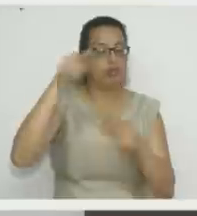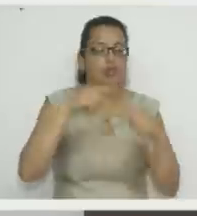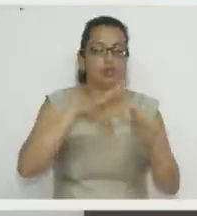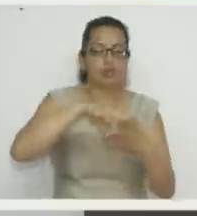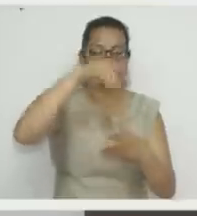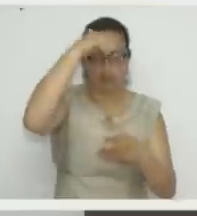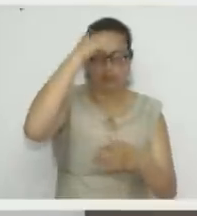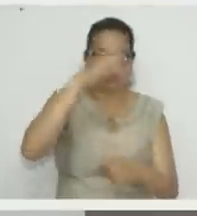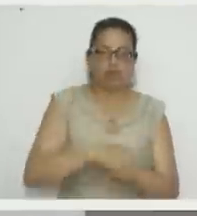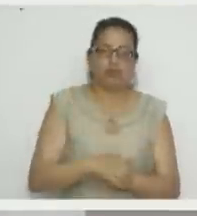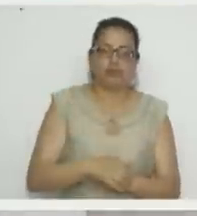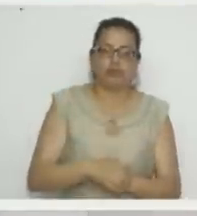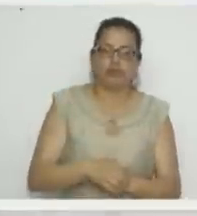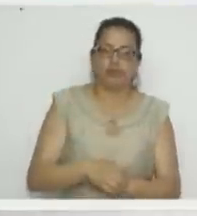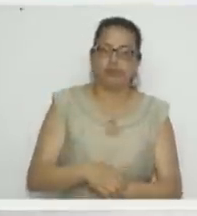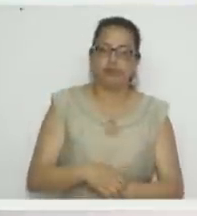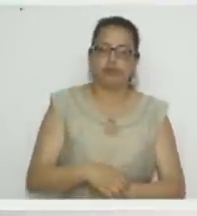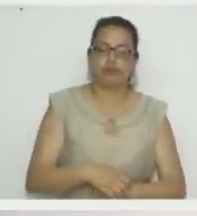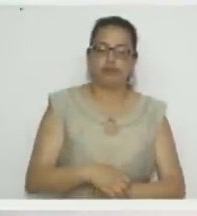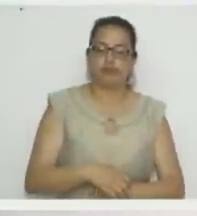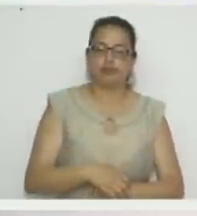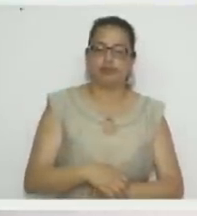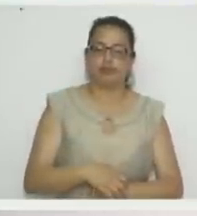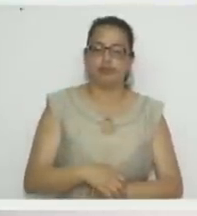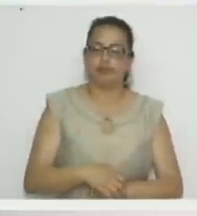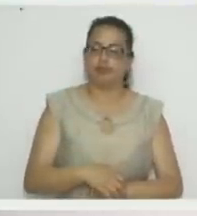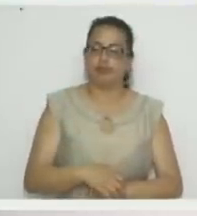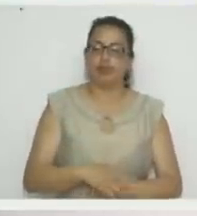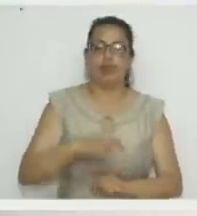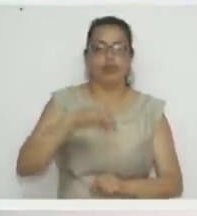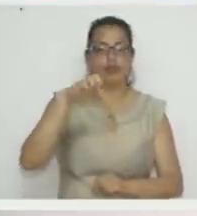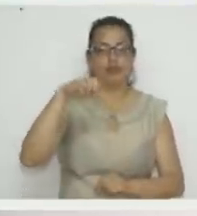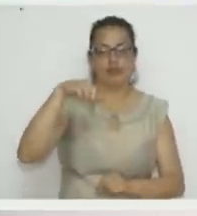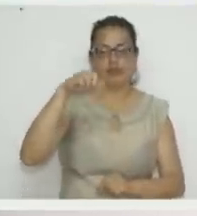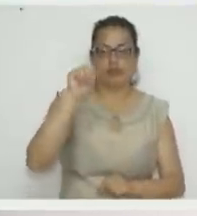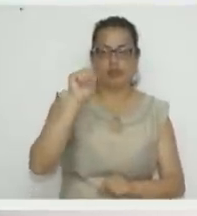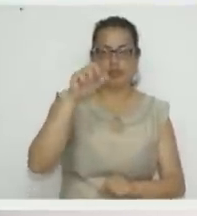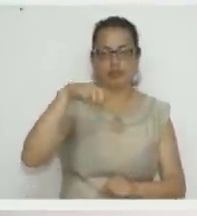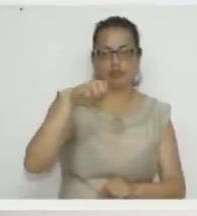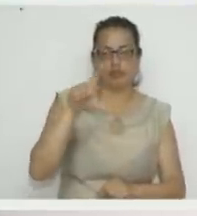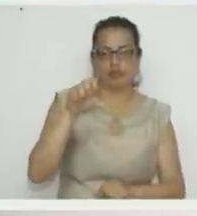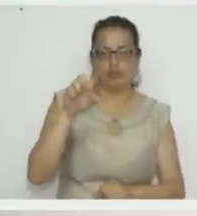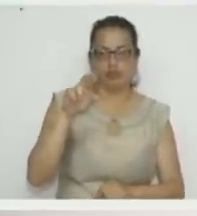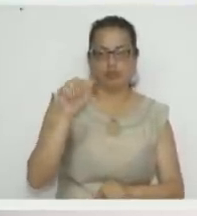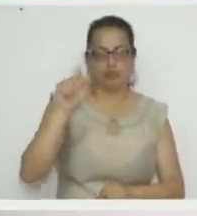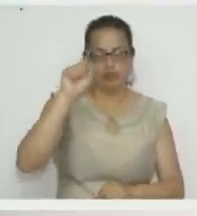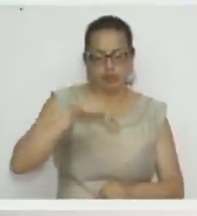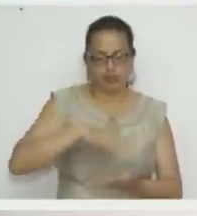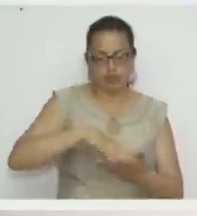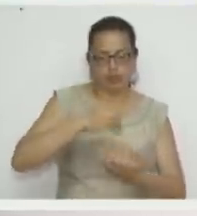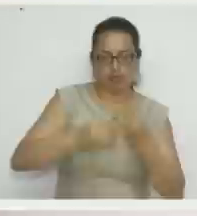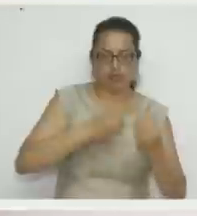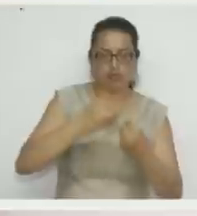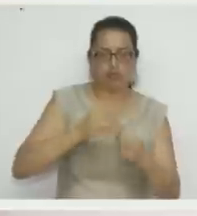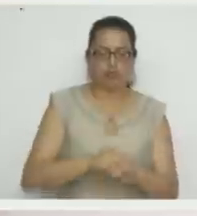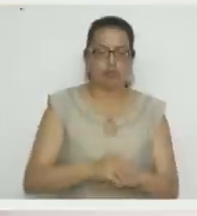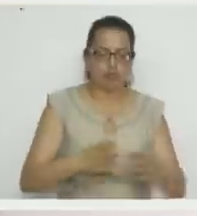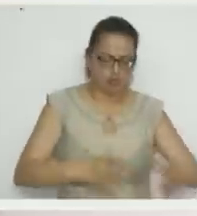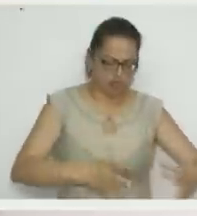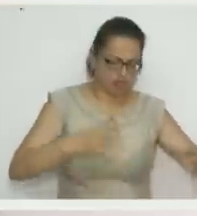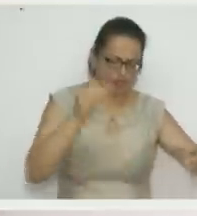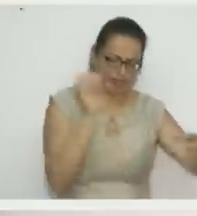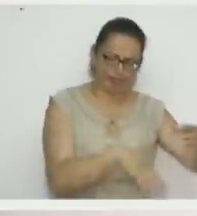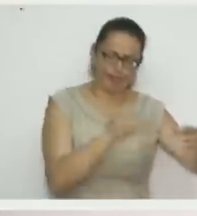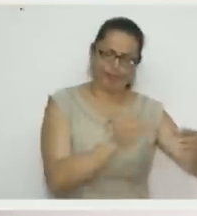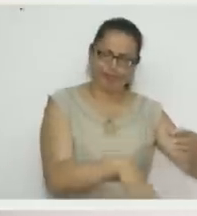apliquen a los diferentes proyectos. Las papeleras que vienen en madera también se puede decorar con foam. quedan hermosas, esas papeleras en